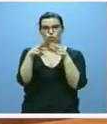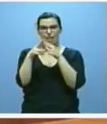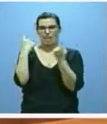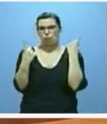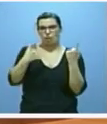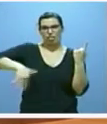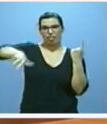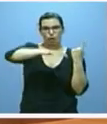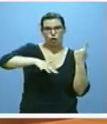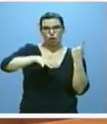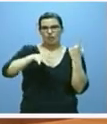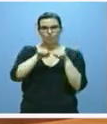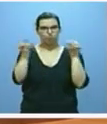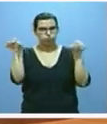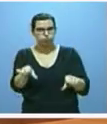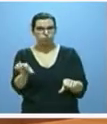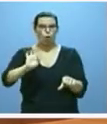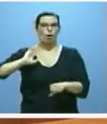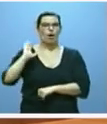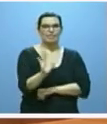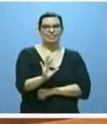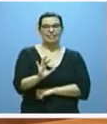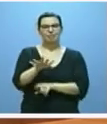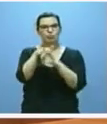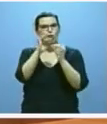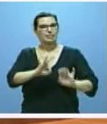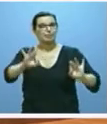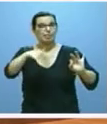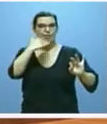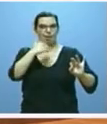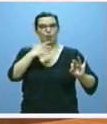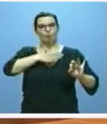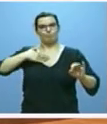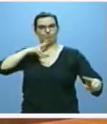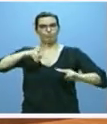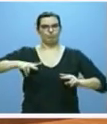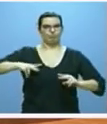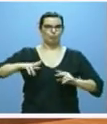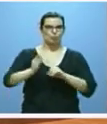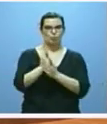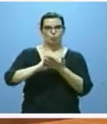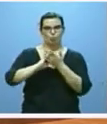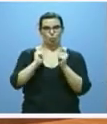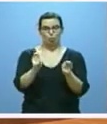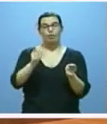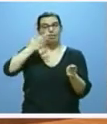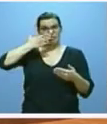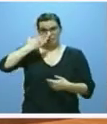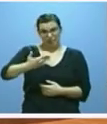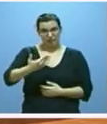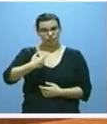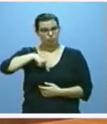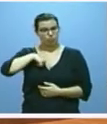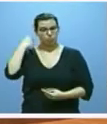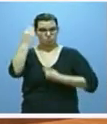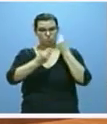comunidad o afectadas por circunstancias extraordinarias. De verdad, considero que tenemos la obligación